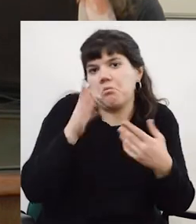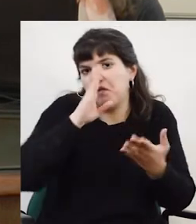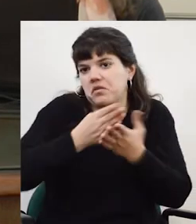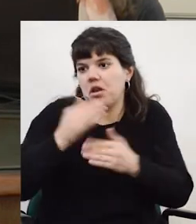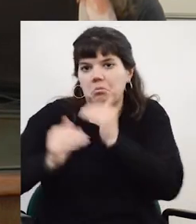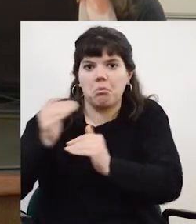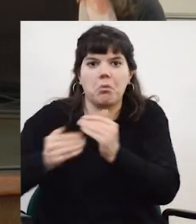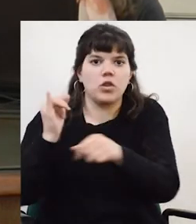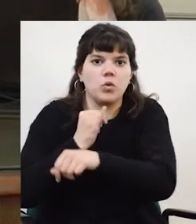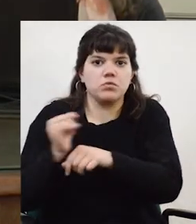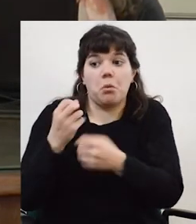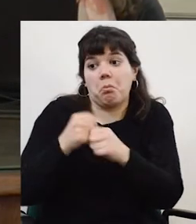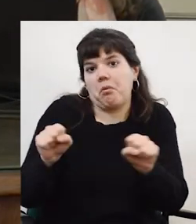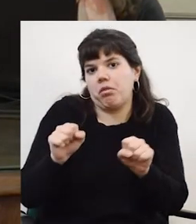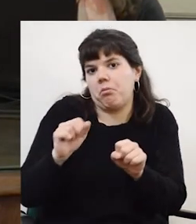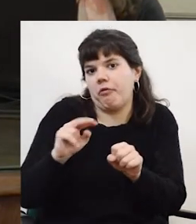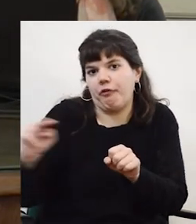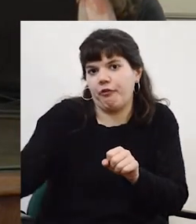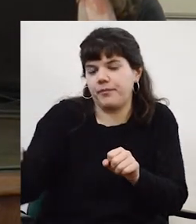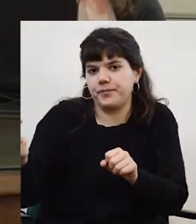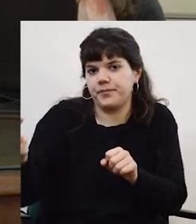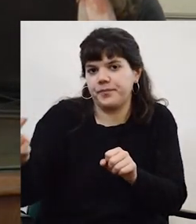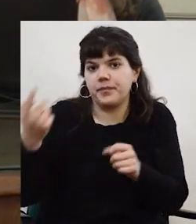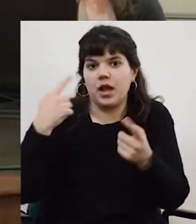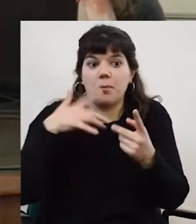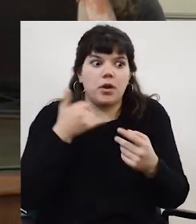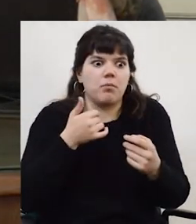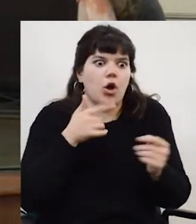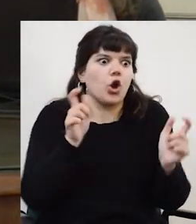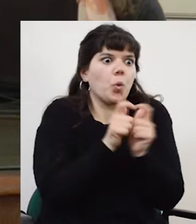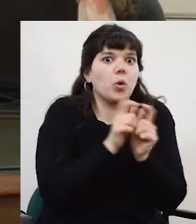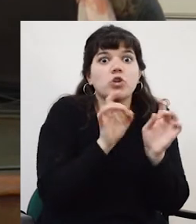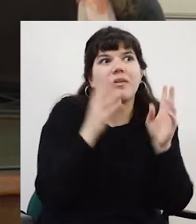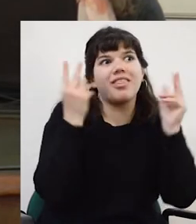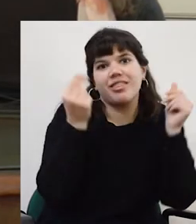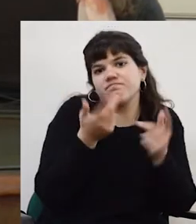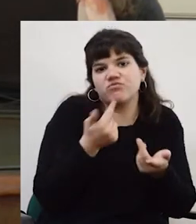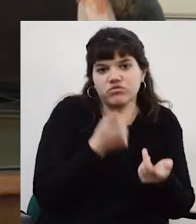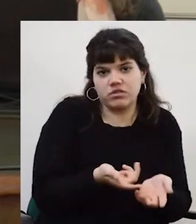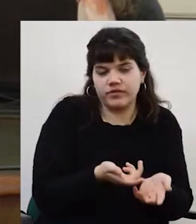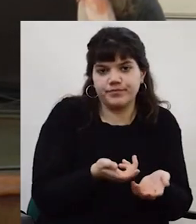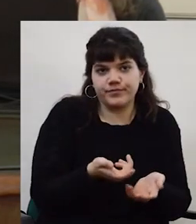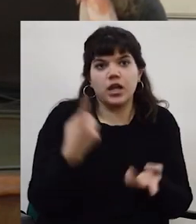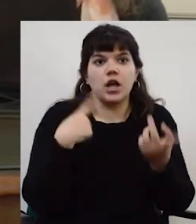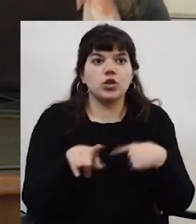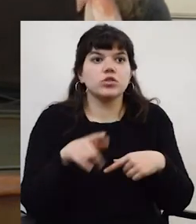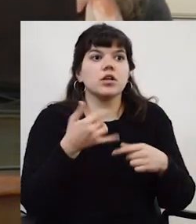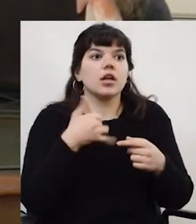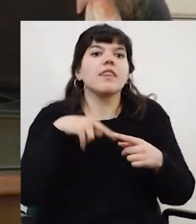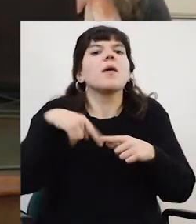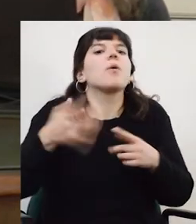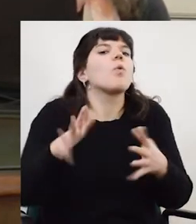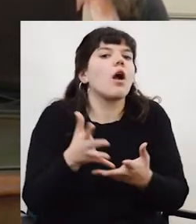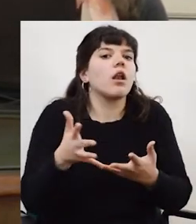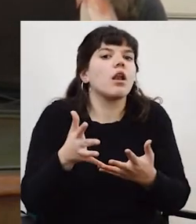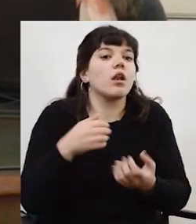institucional del ICER se puede crear en el lugar donde está, si no nos reunimos para algo. Entonces, después, ¿cuál es? ¿Vamos a hacer una